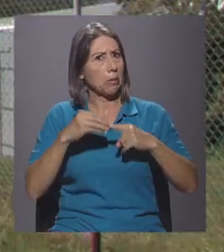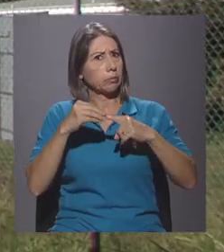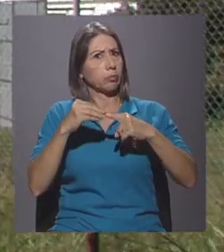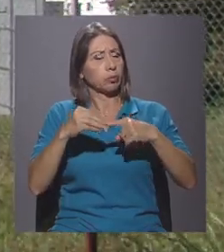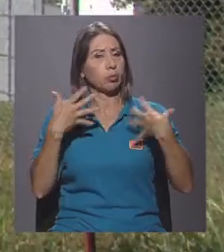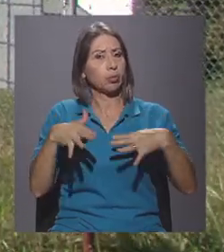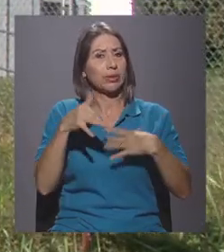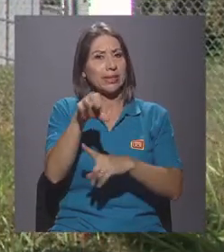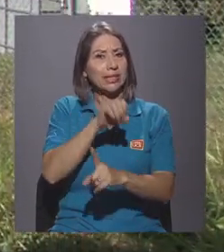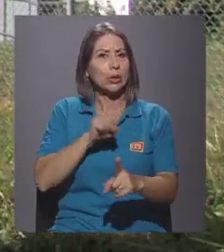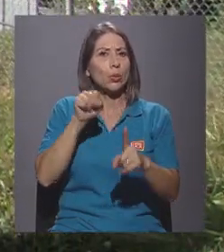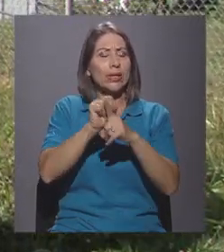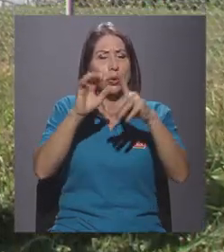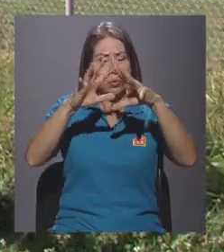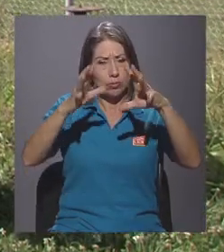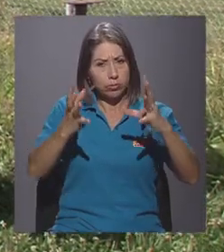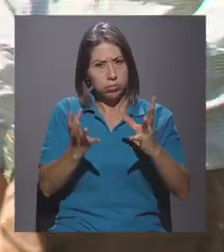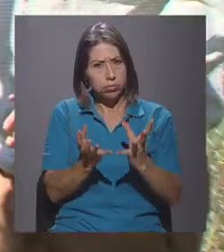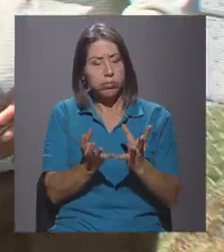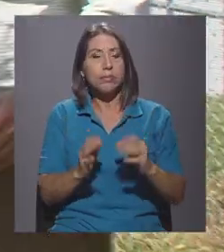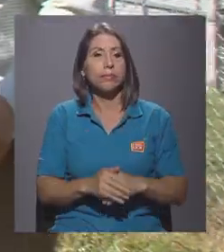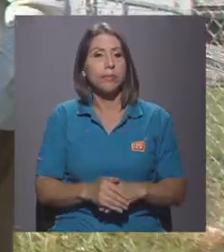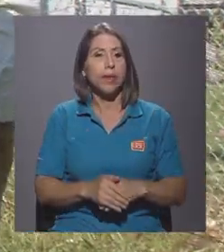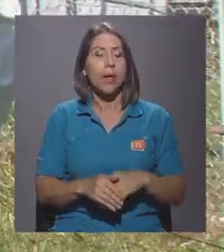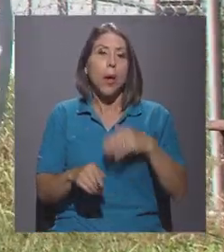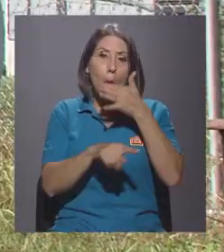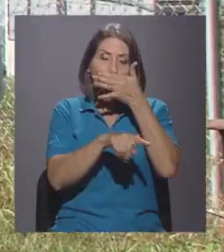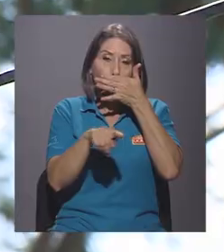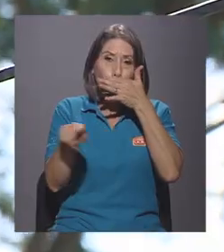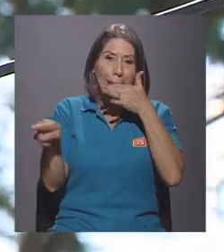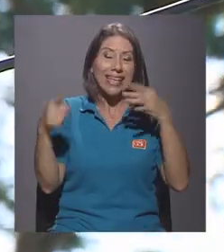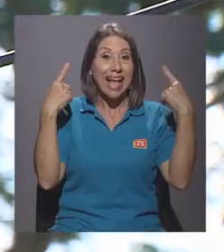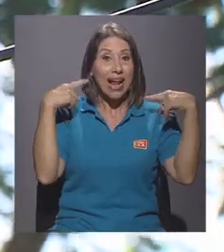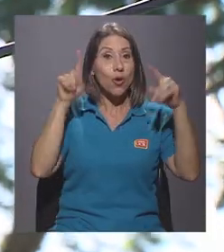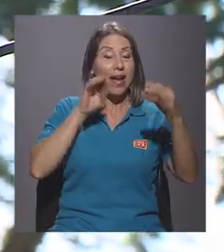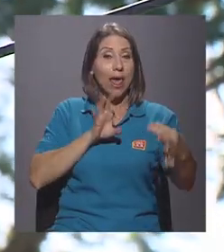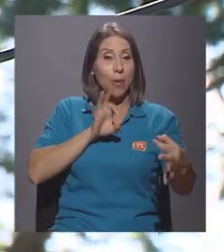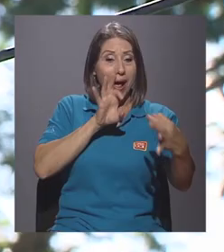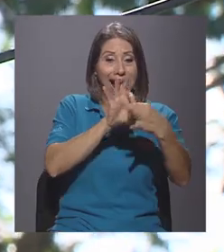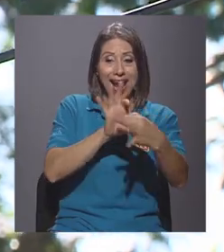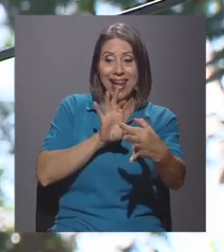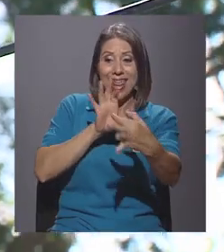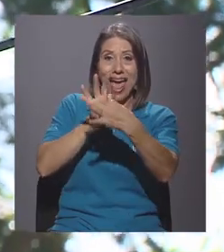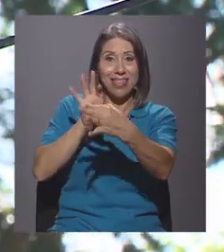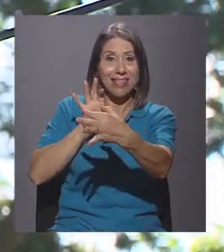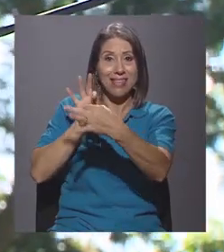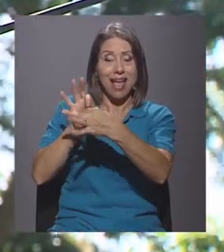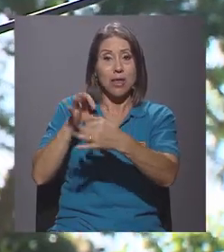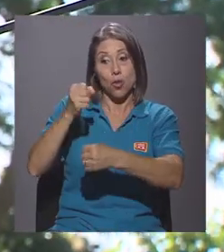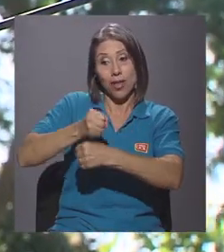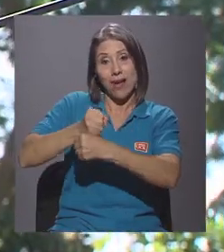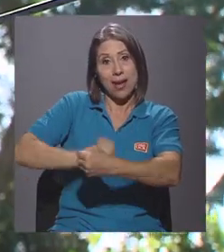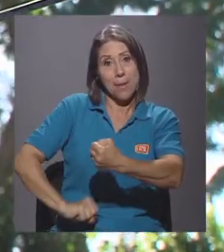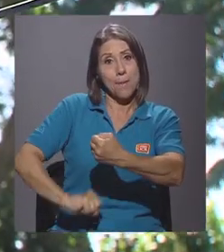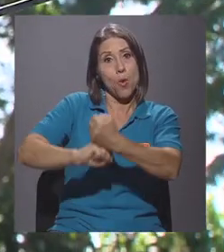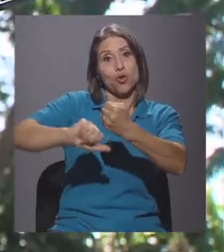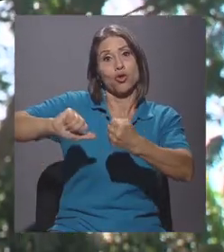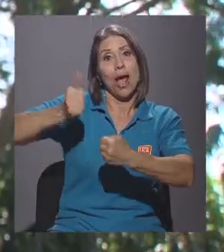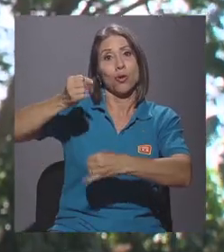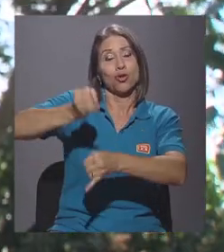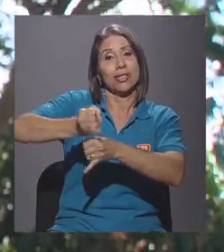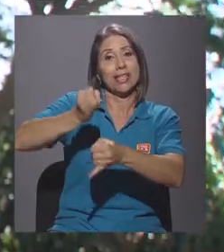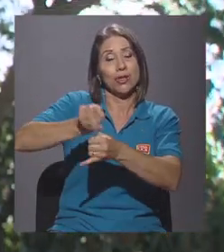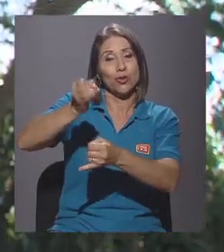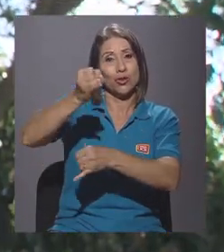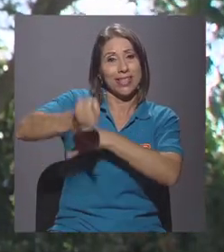que está pasando el planeta en este momento, ¿han logrado hacer alianzas, aportes a otros entes a nivel internacional? Es investigación sobre el